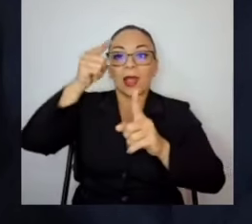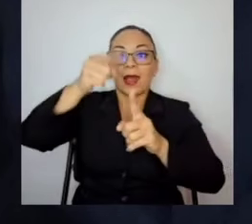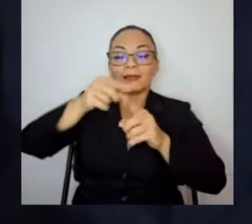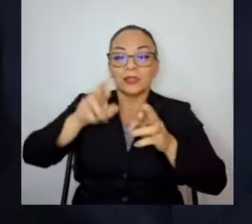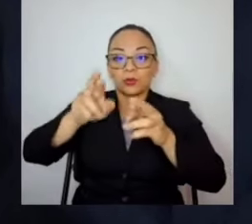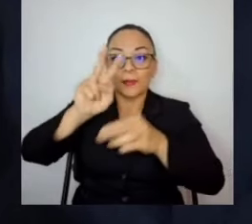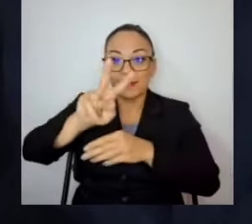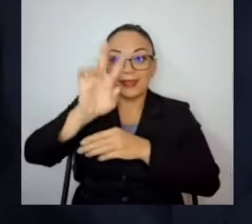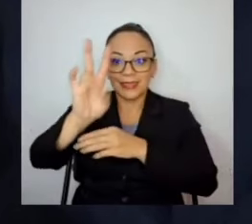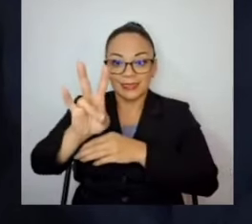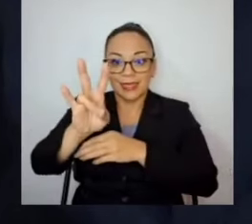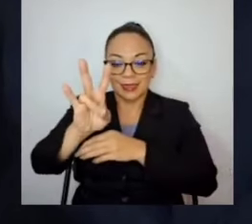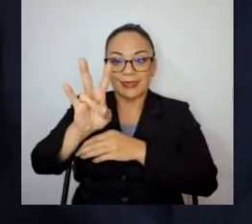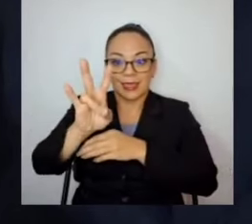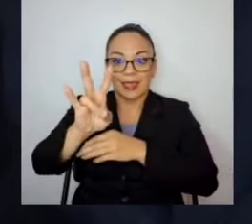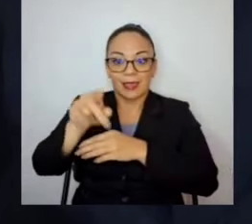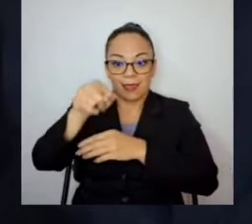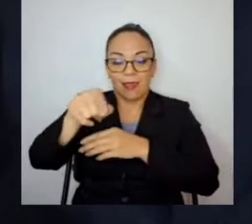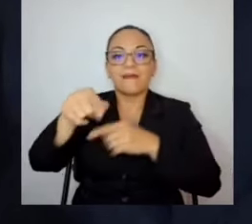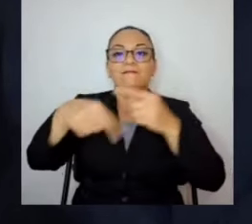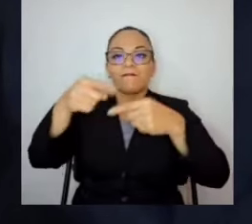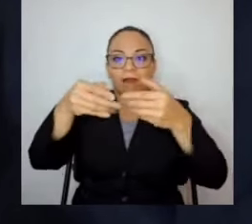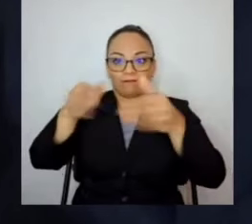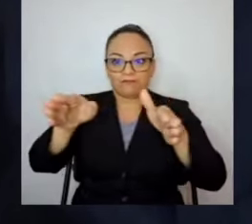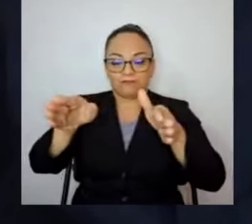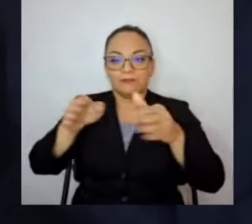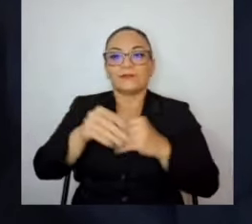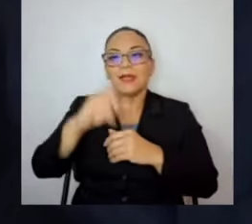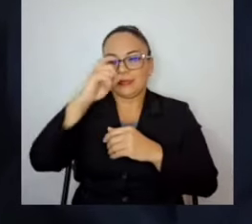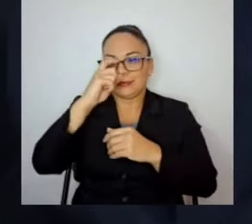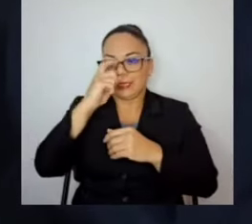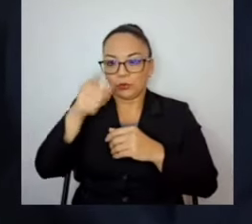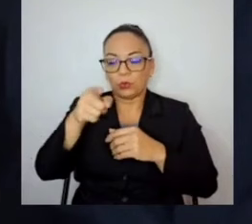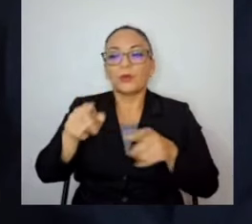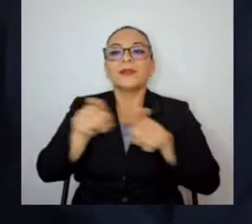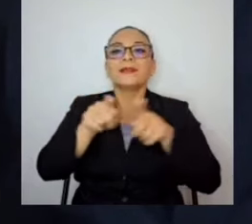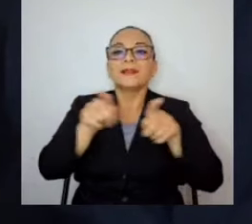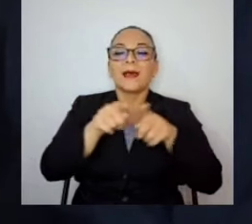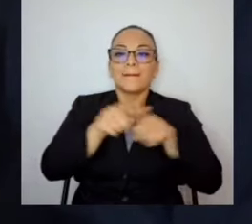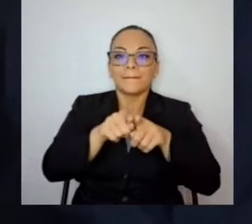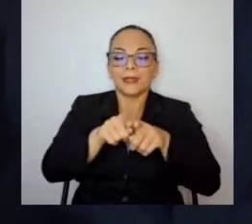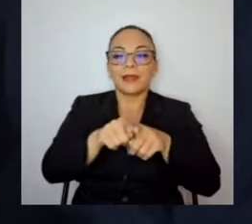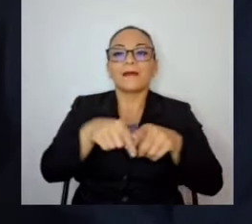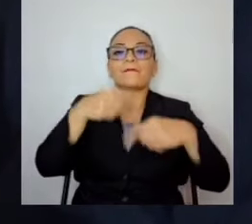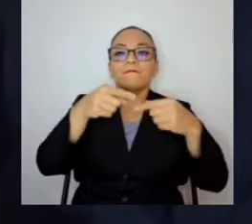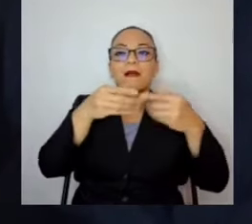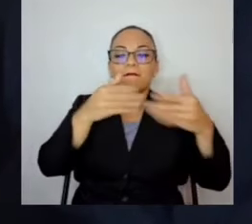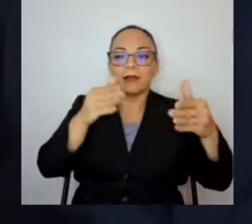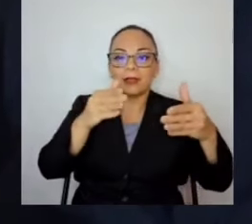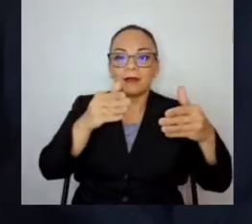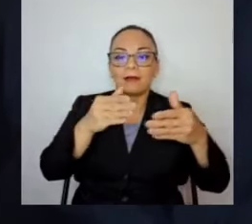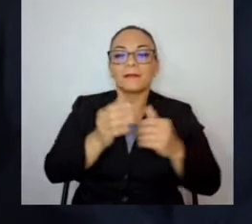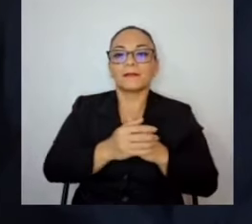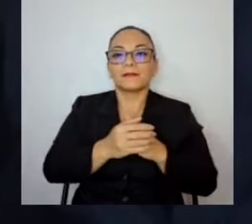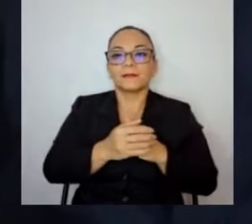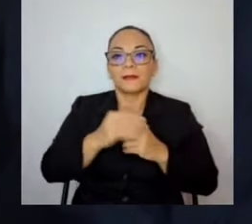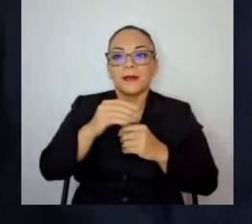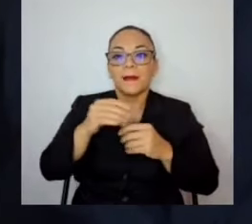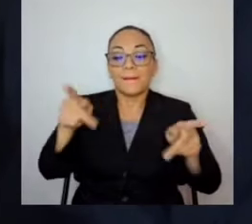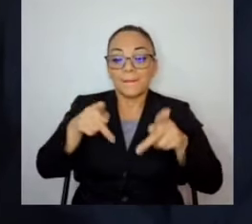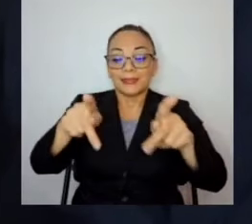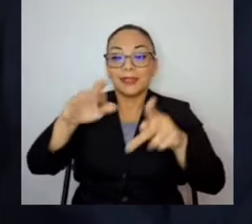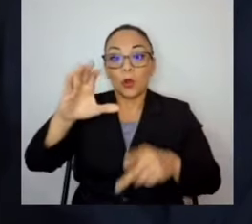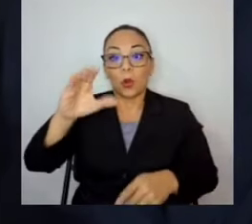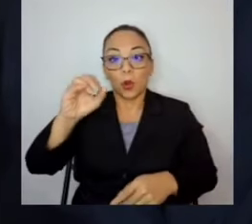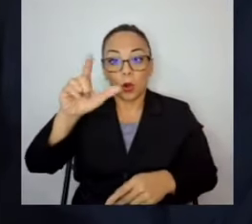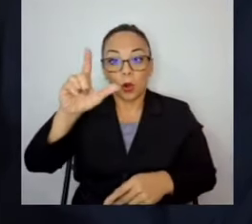El MOB también va a habilitar la medida de reversibilidad del Paseo Colón, que ya hoy existe,